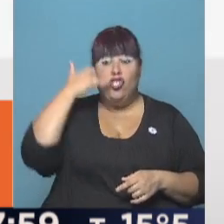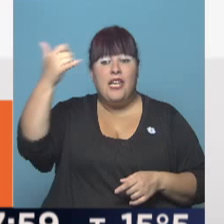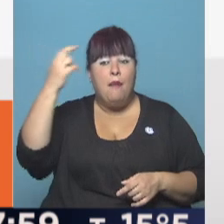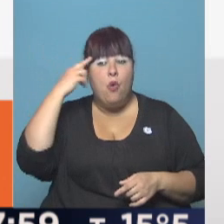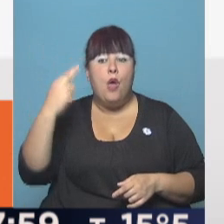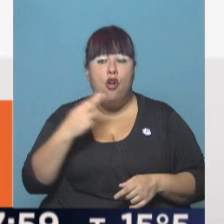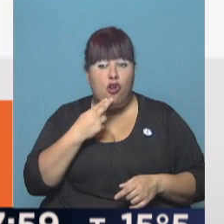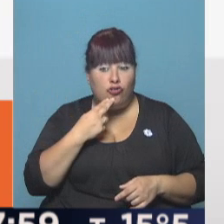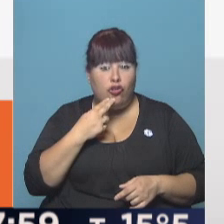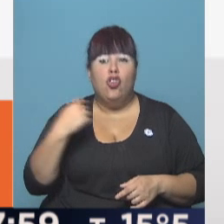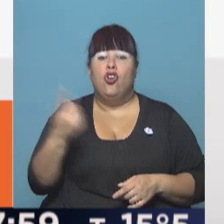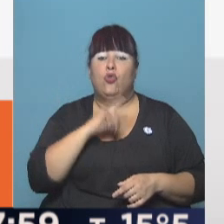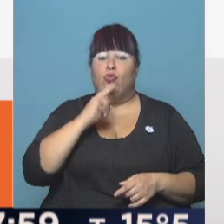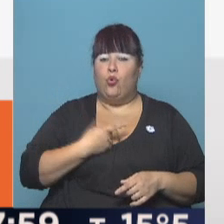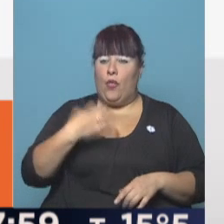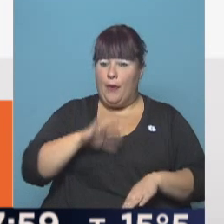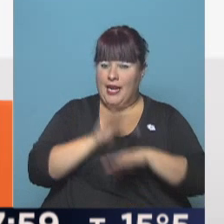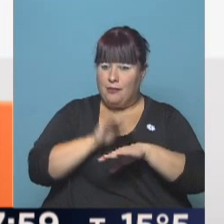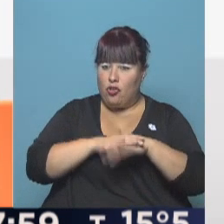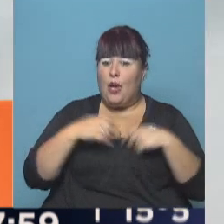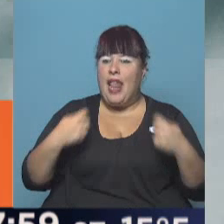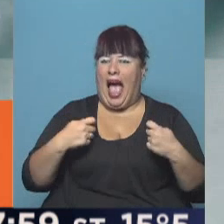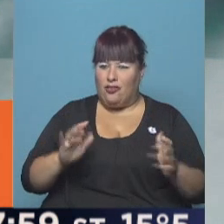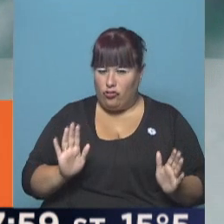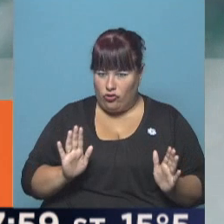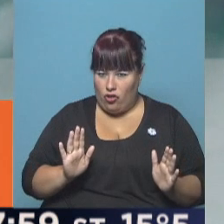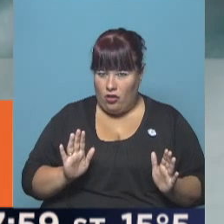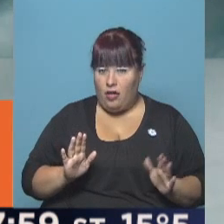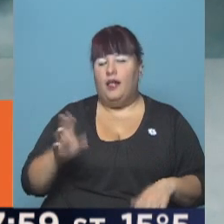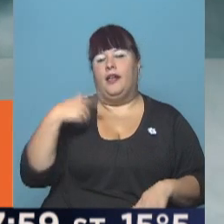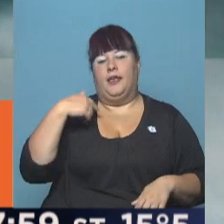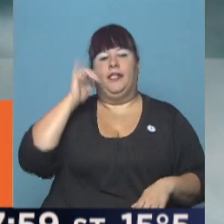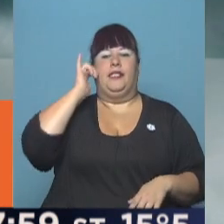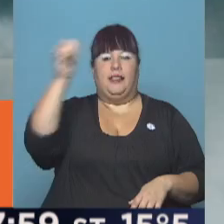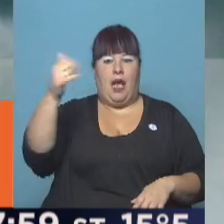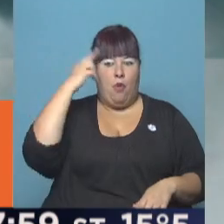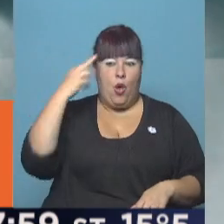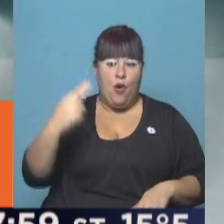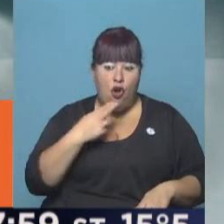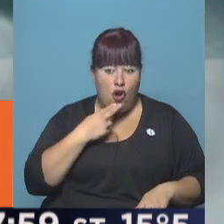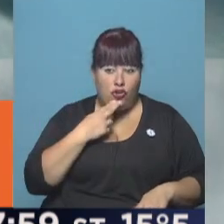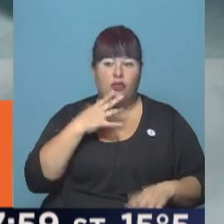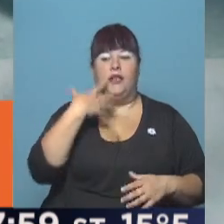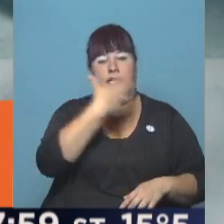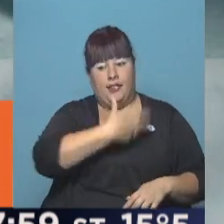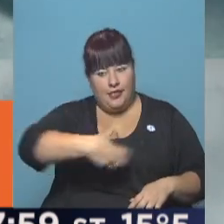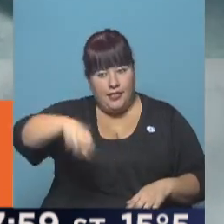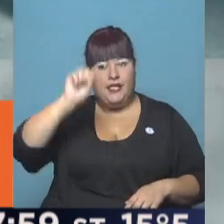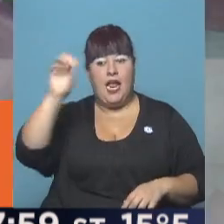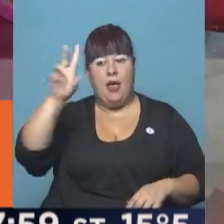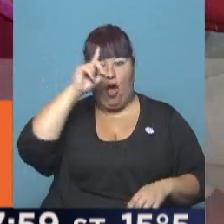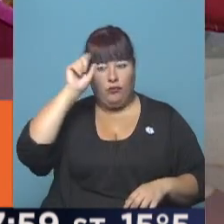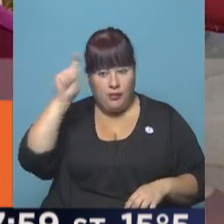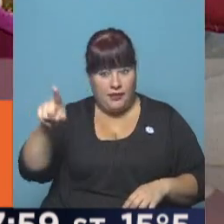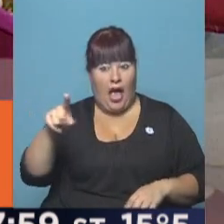911, nosotros nos teníamos que hacer cargo de todos los gastos. La tuvimos que llamar al 911, la llevan al hospital,